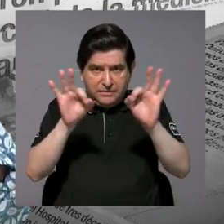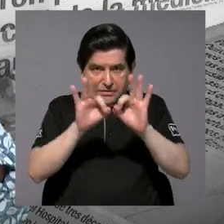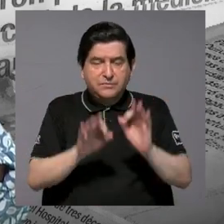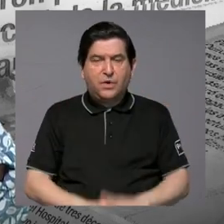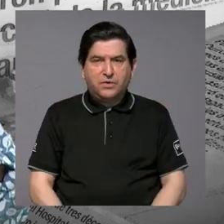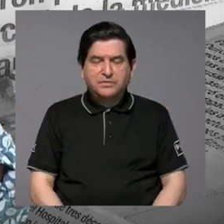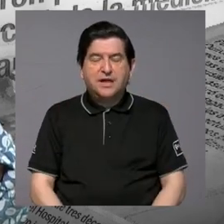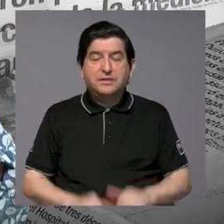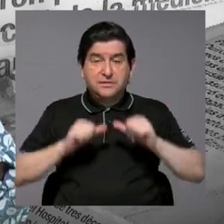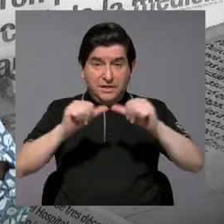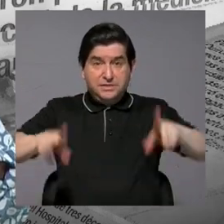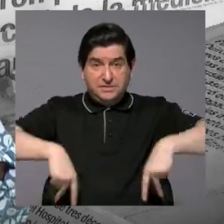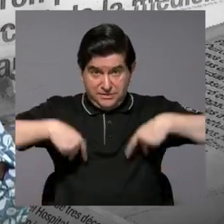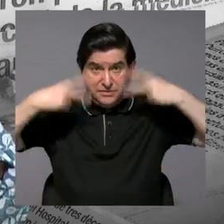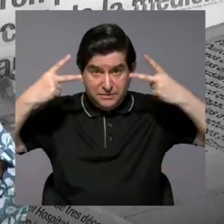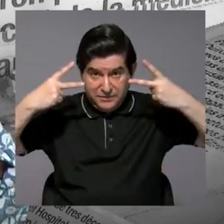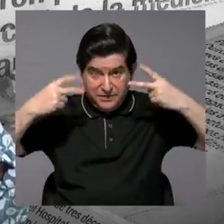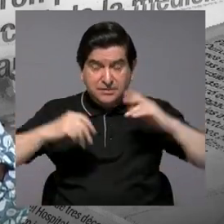que todavía están vivos,